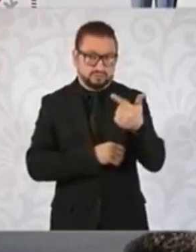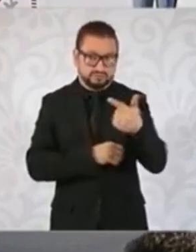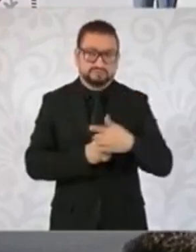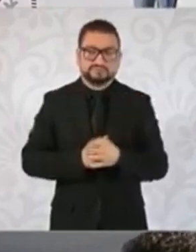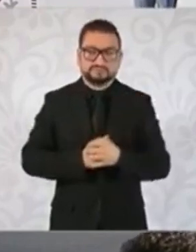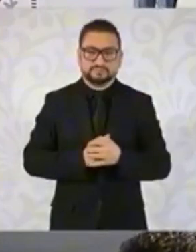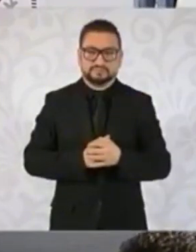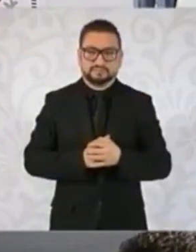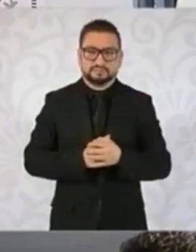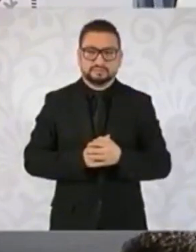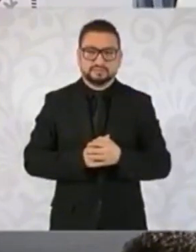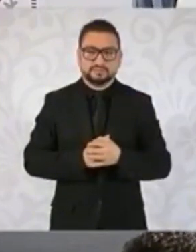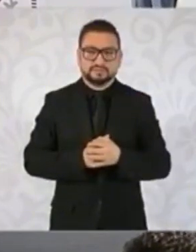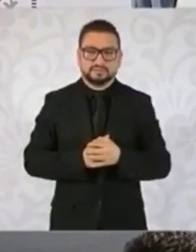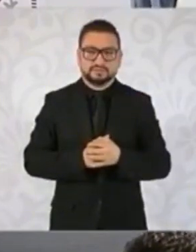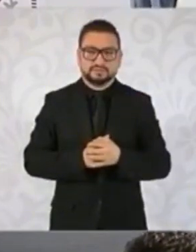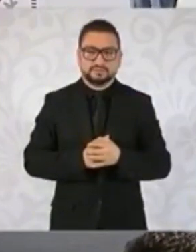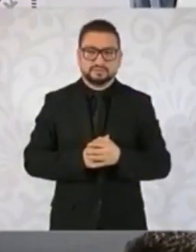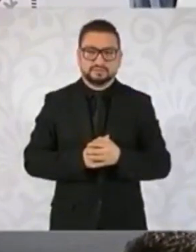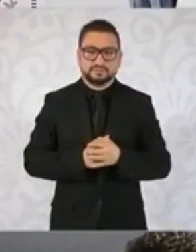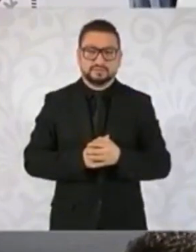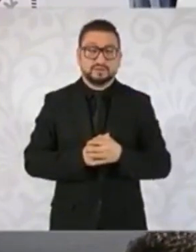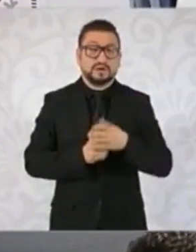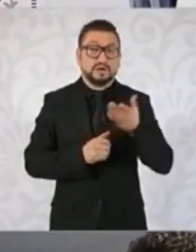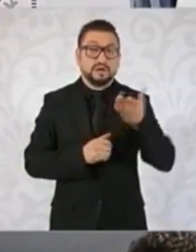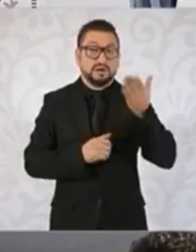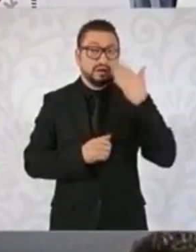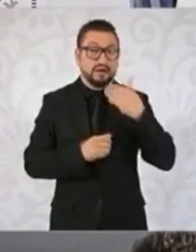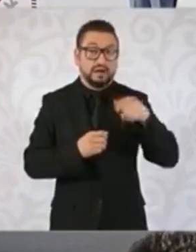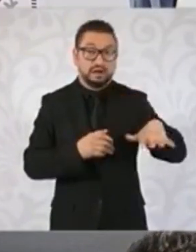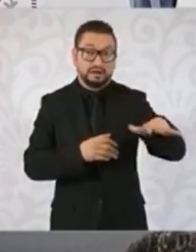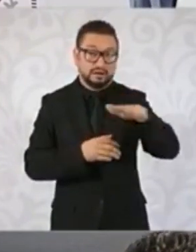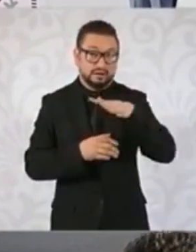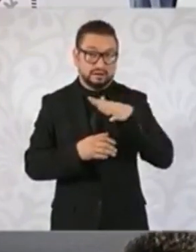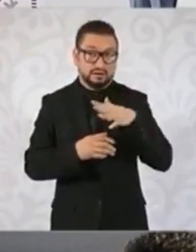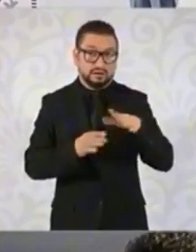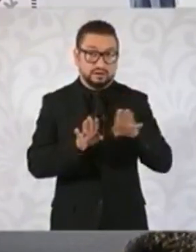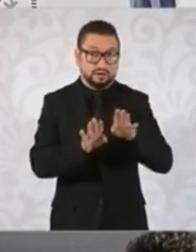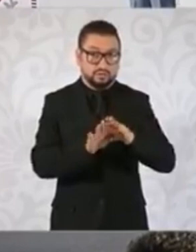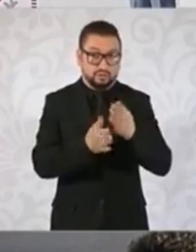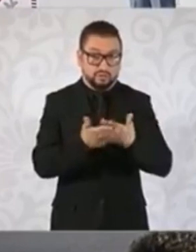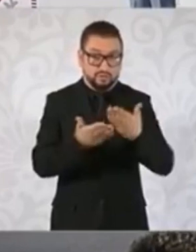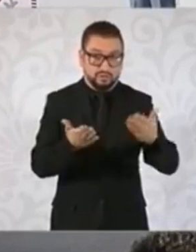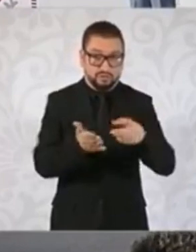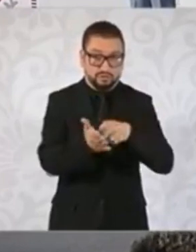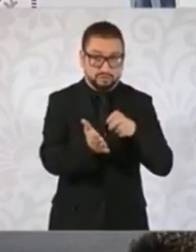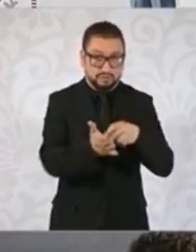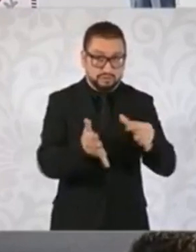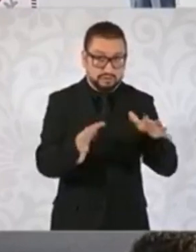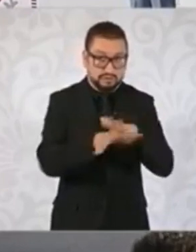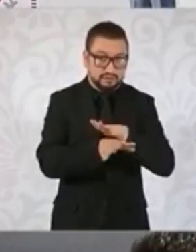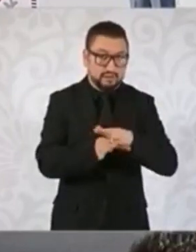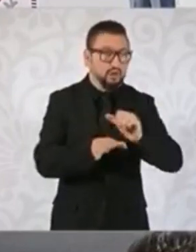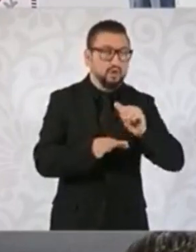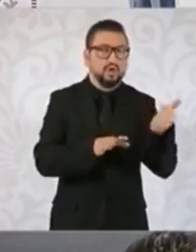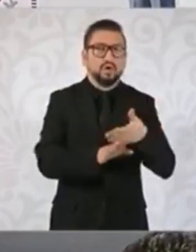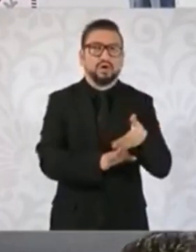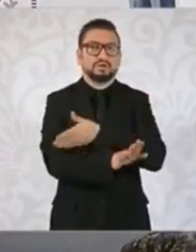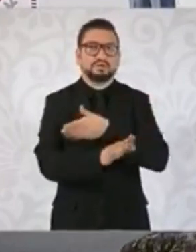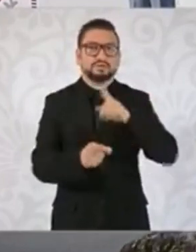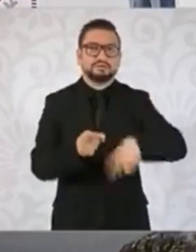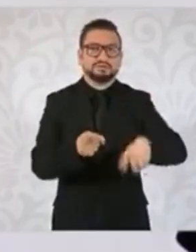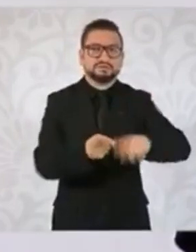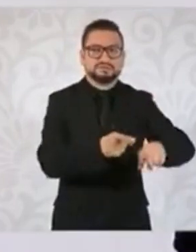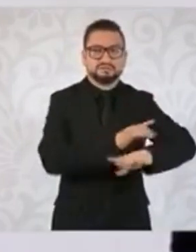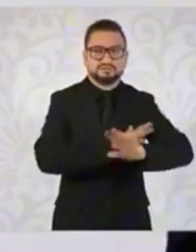Se derogan todas las disposiciones que se opongan al presente decreto. Es así de sencillo. Lo que